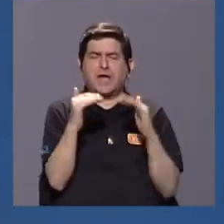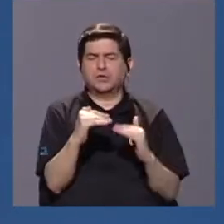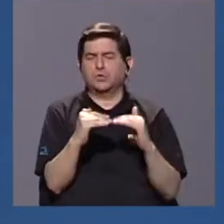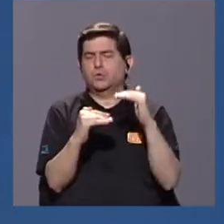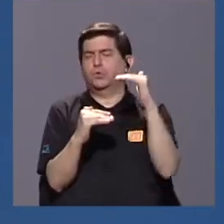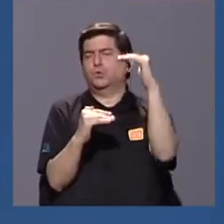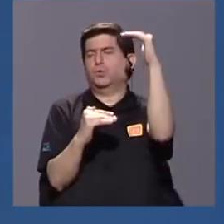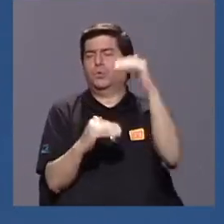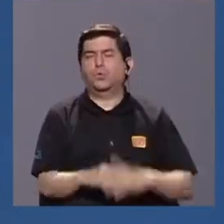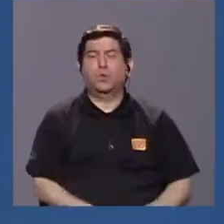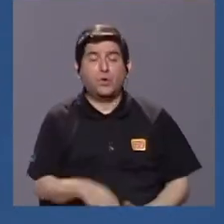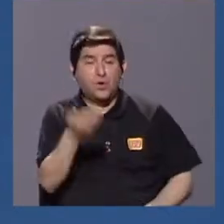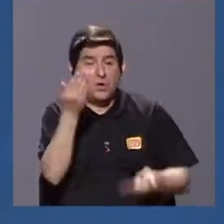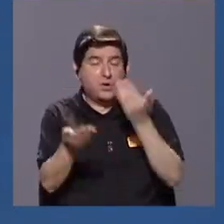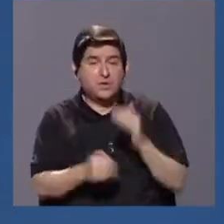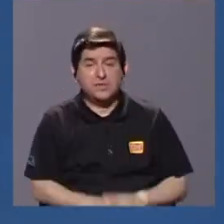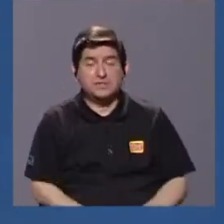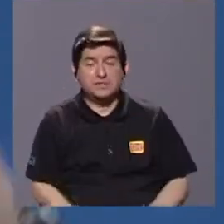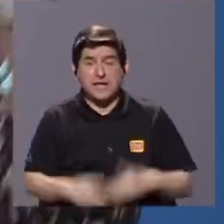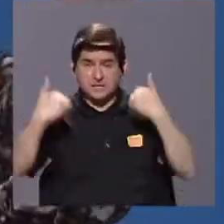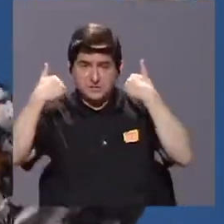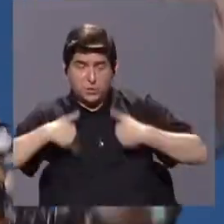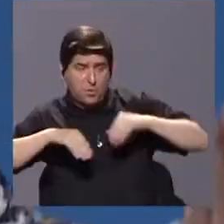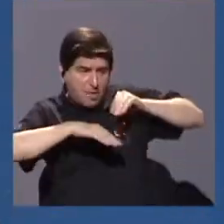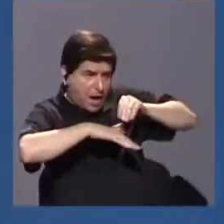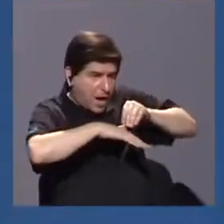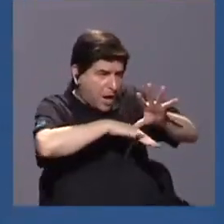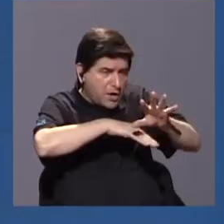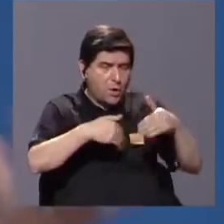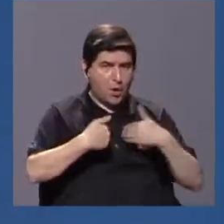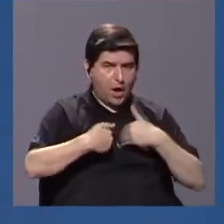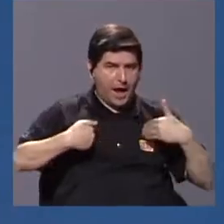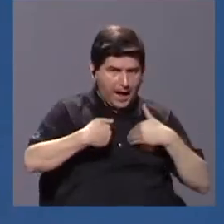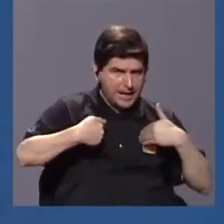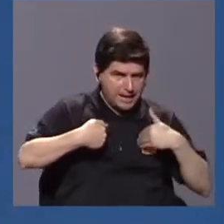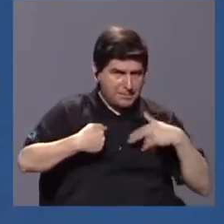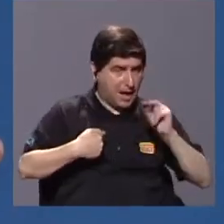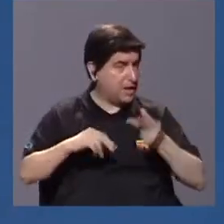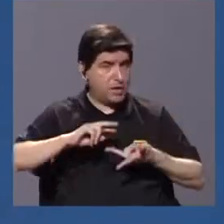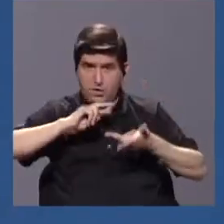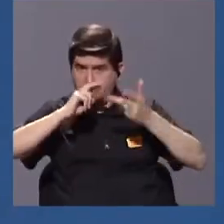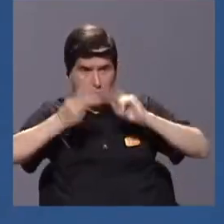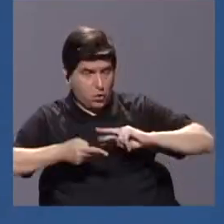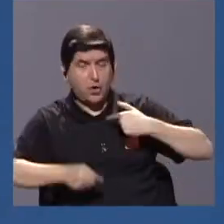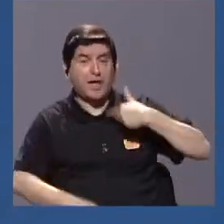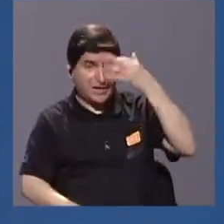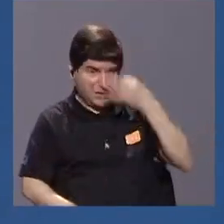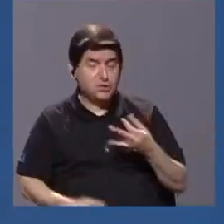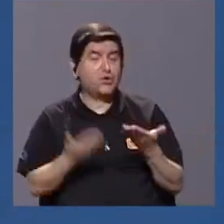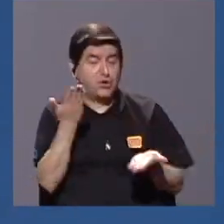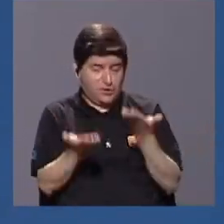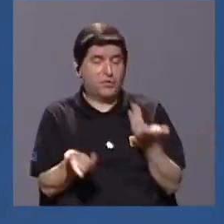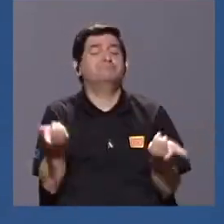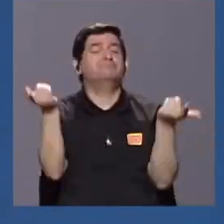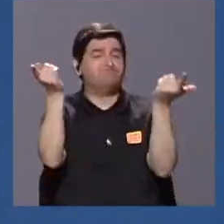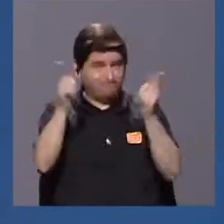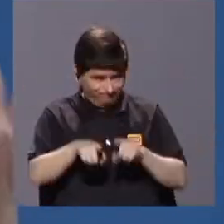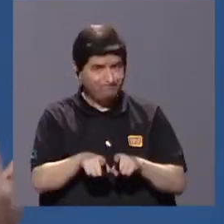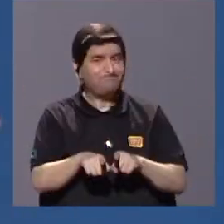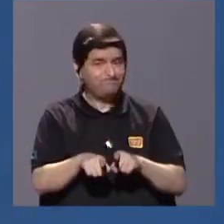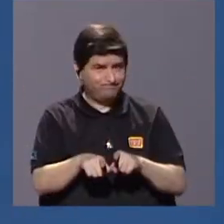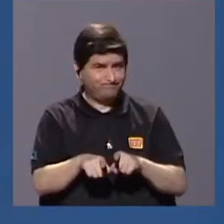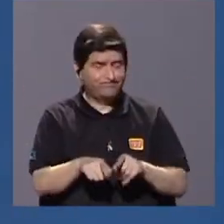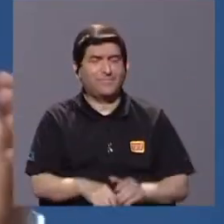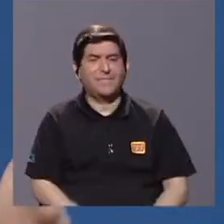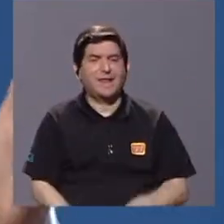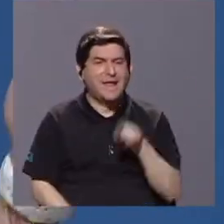Se debe a una transmisión del ser humano hacia el animal y no al revés, que eso es lo que yo creo que debe estar pasando. Y así